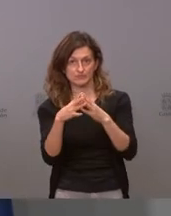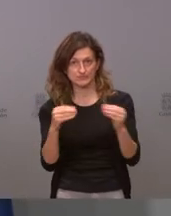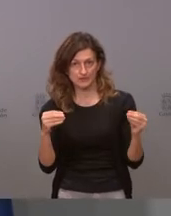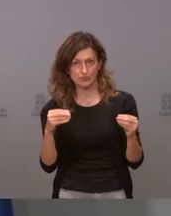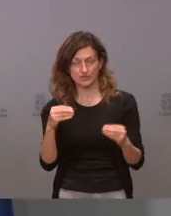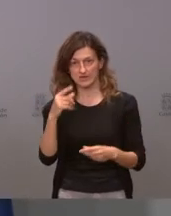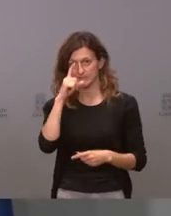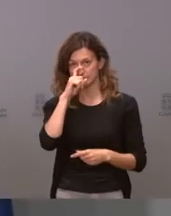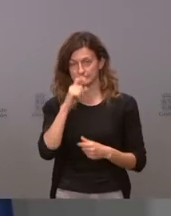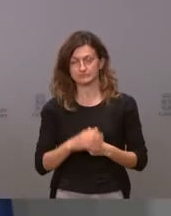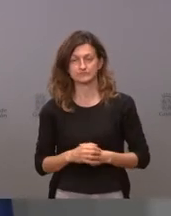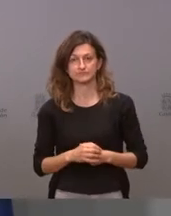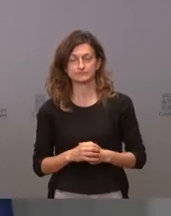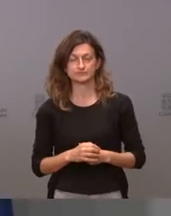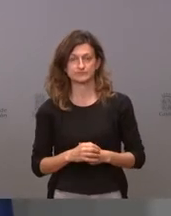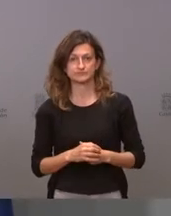recordar